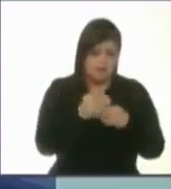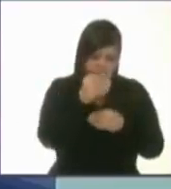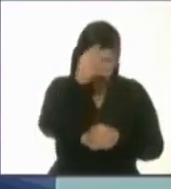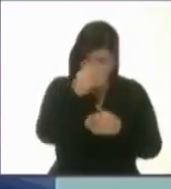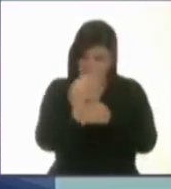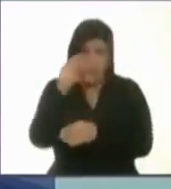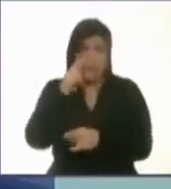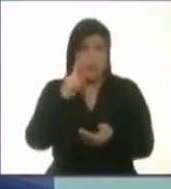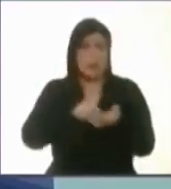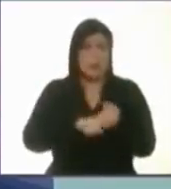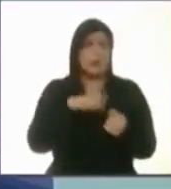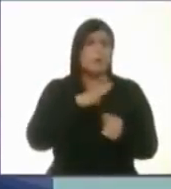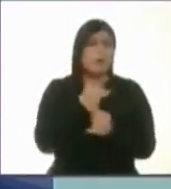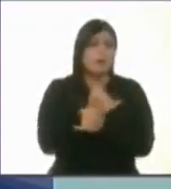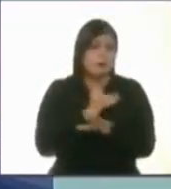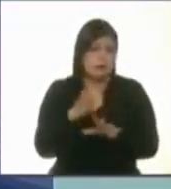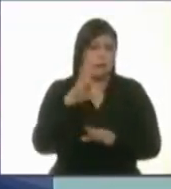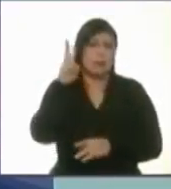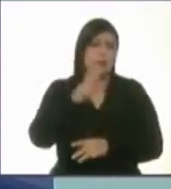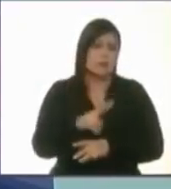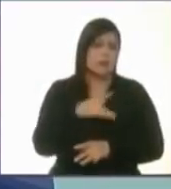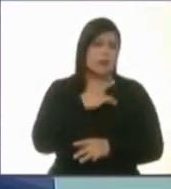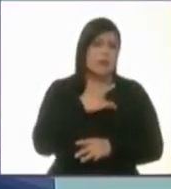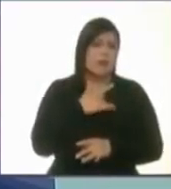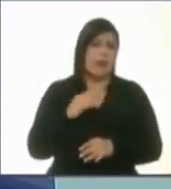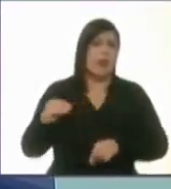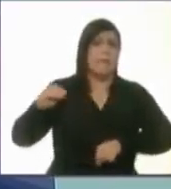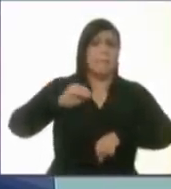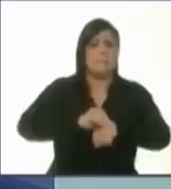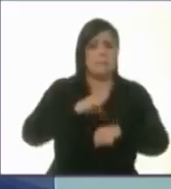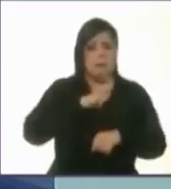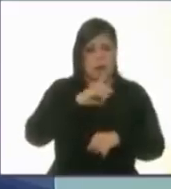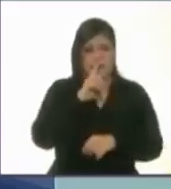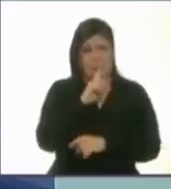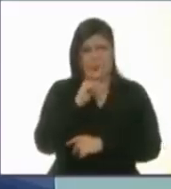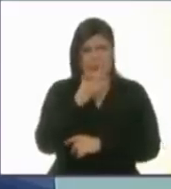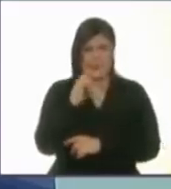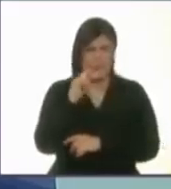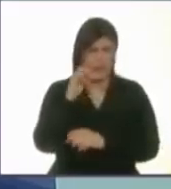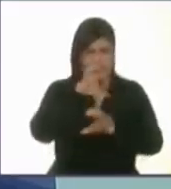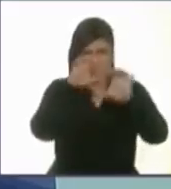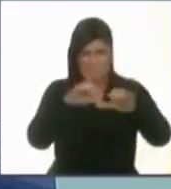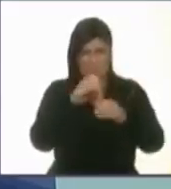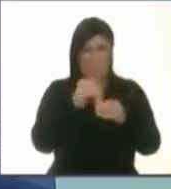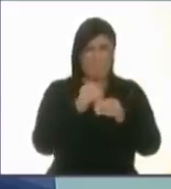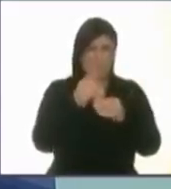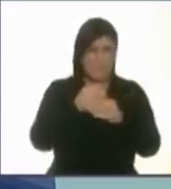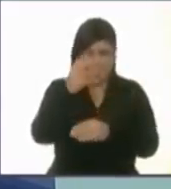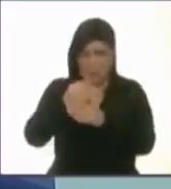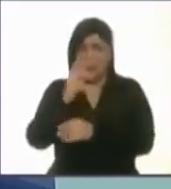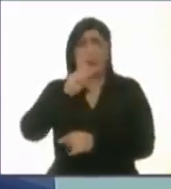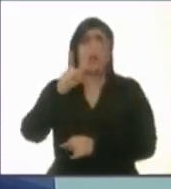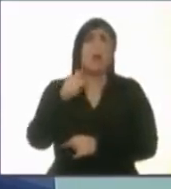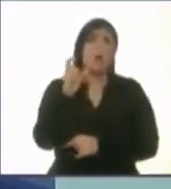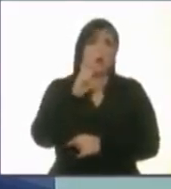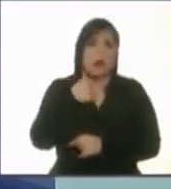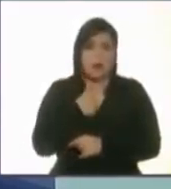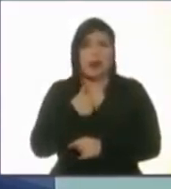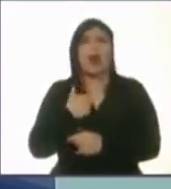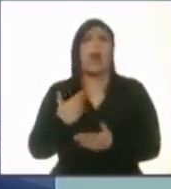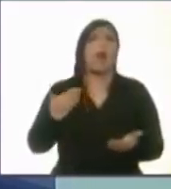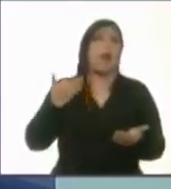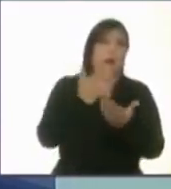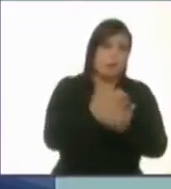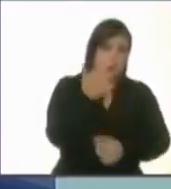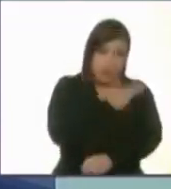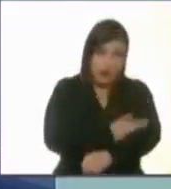lo que son sus datos consolidados en una plataforma digital para que no cada vez que tenga que hacer un trámite tenga